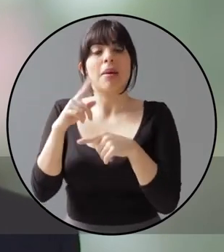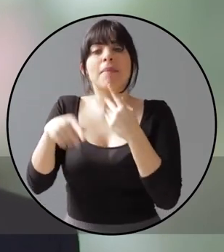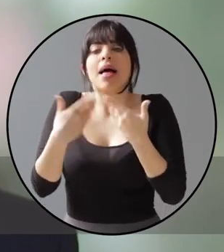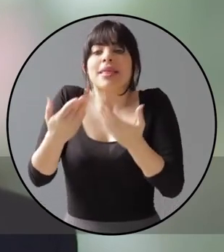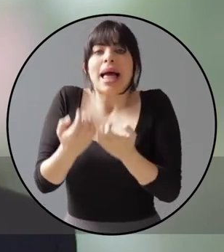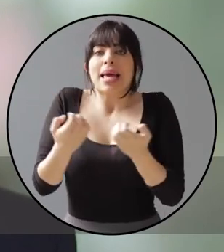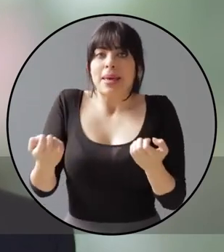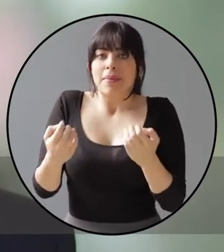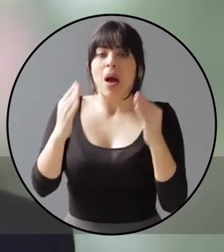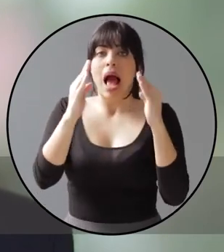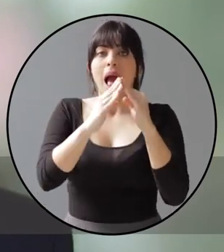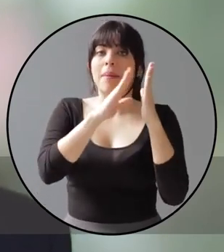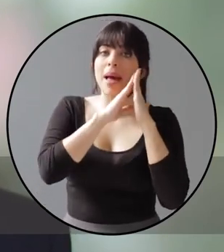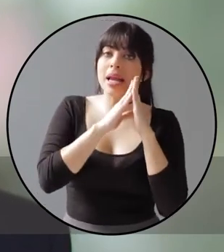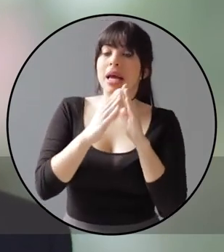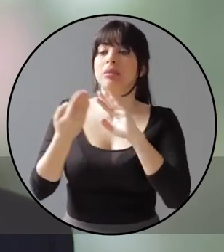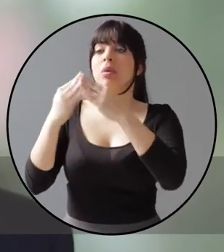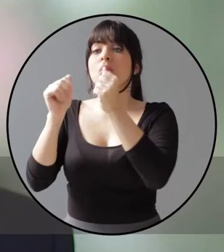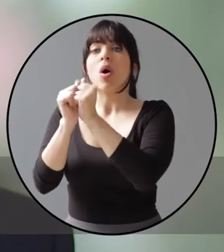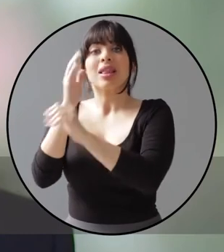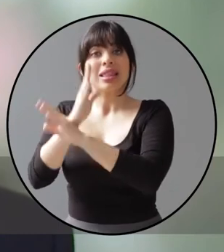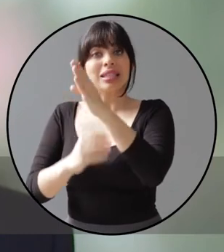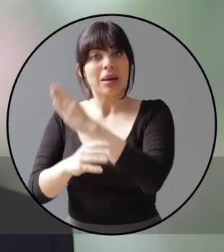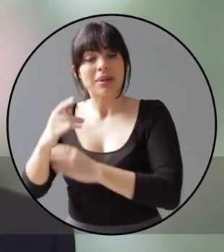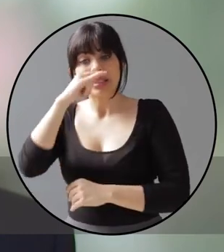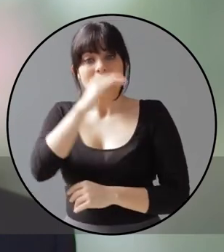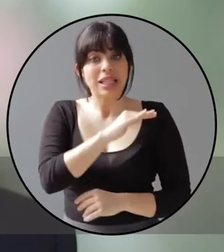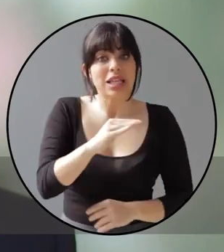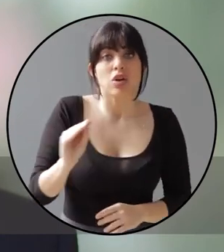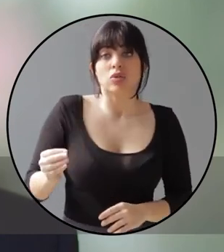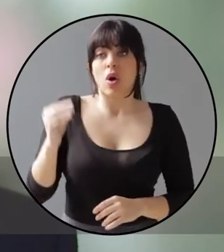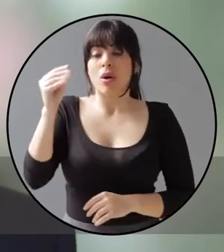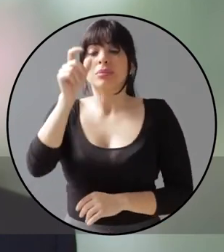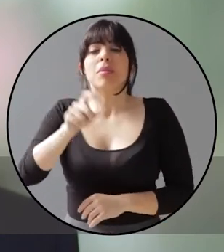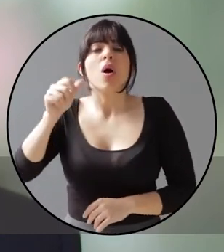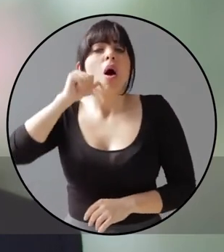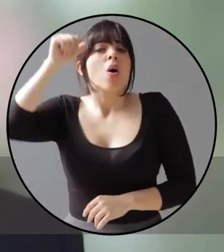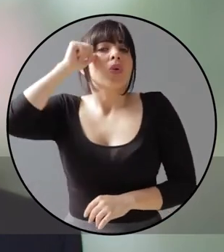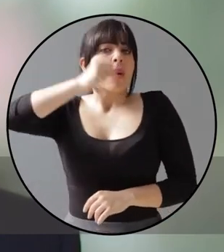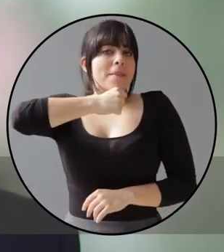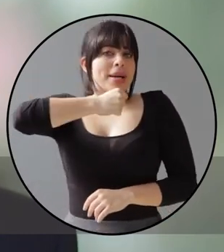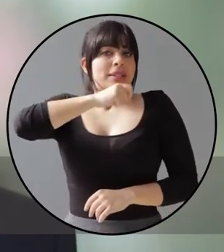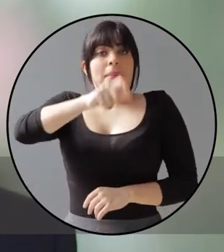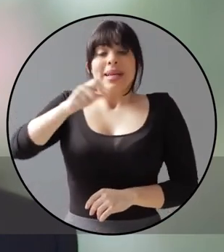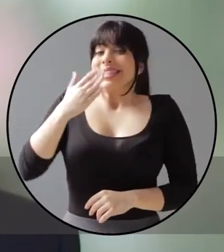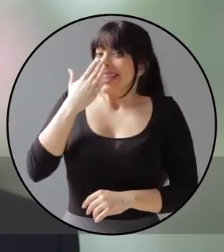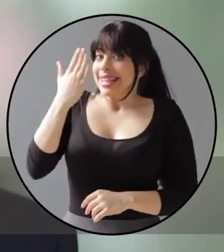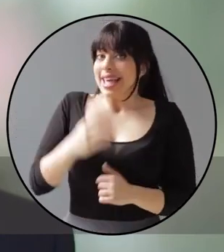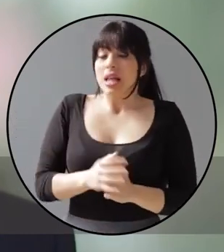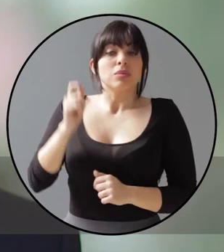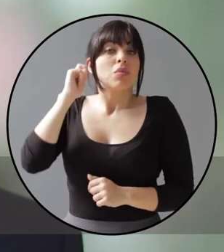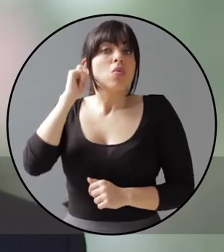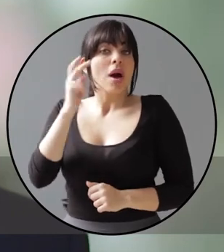Equiparemos albergues, poblaciones con discapacidad, niñez, juventud, personas adultas mayores, poblaciones